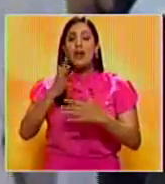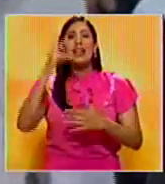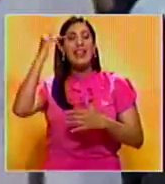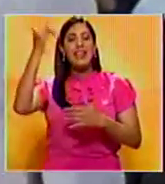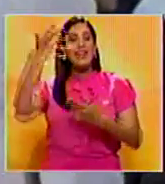petróleo venezolano.